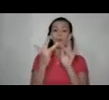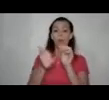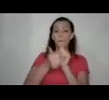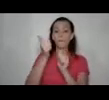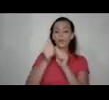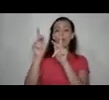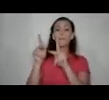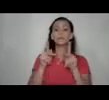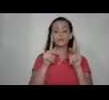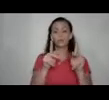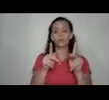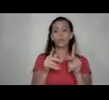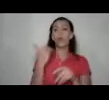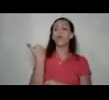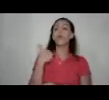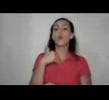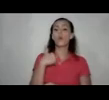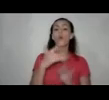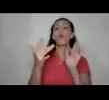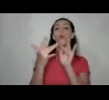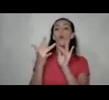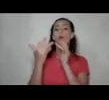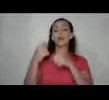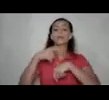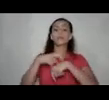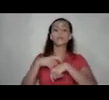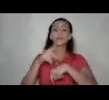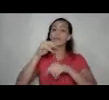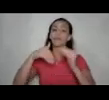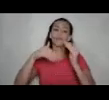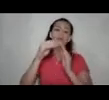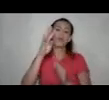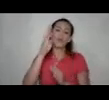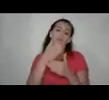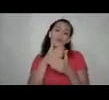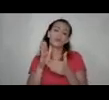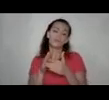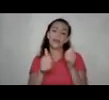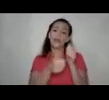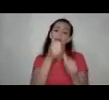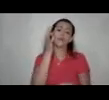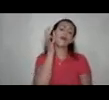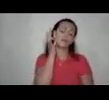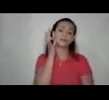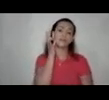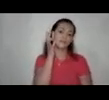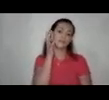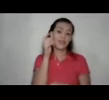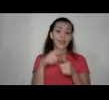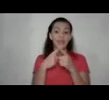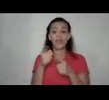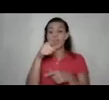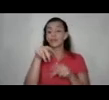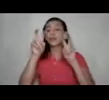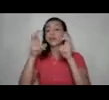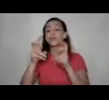de personas los hombres conectados en este momento ni siquiera llegamos a una cuarta parte ¿verdad? o sea en estos temas se